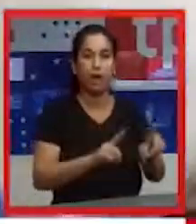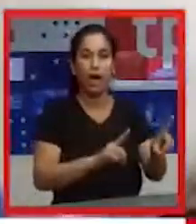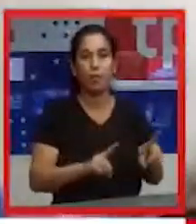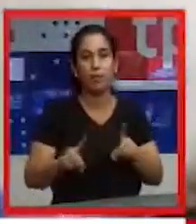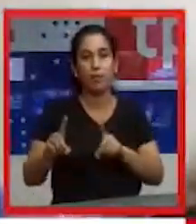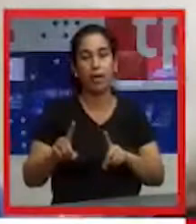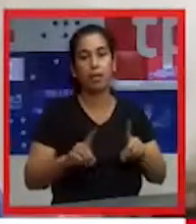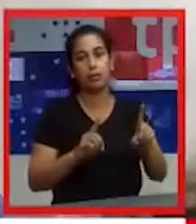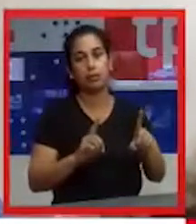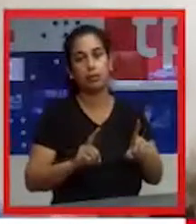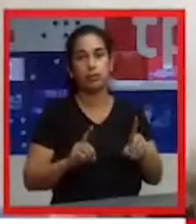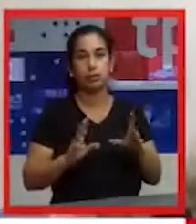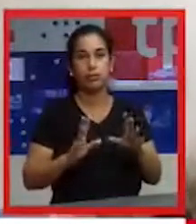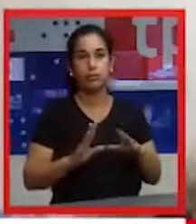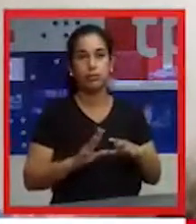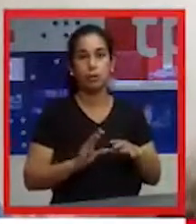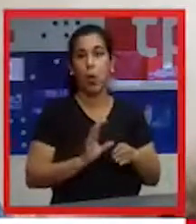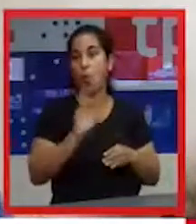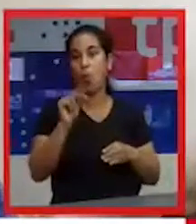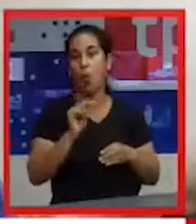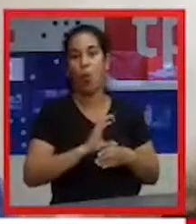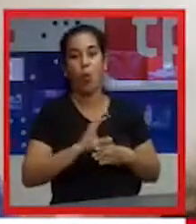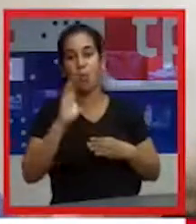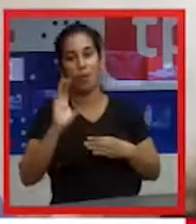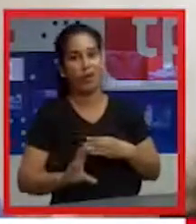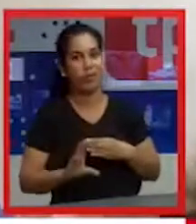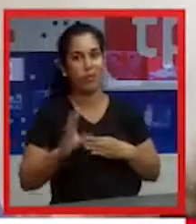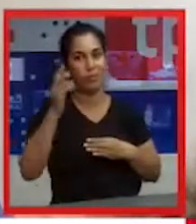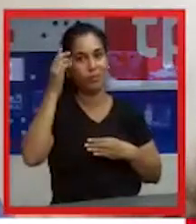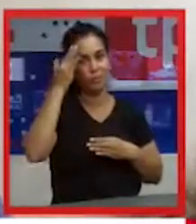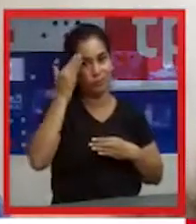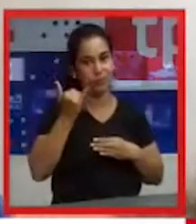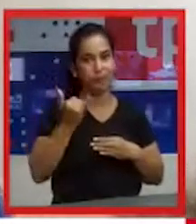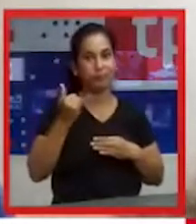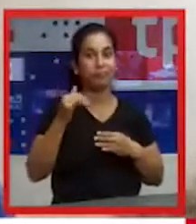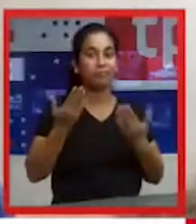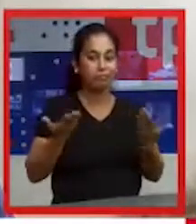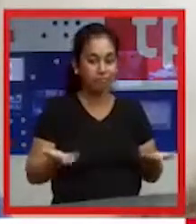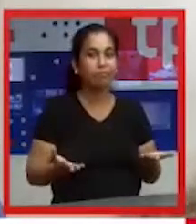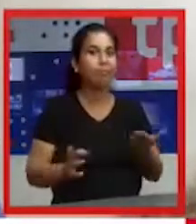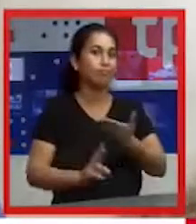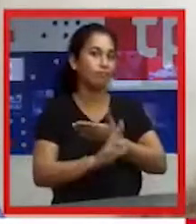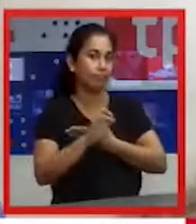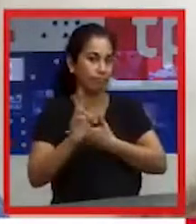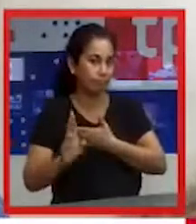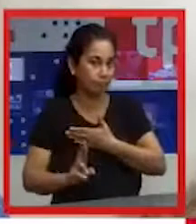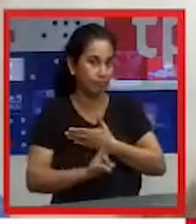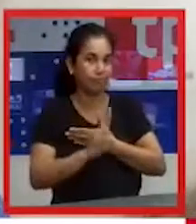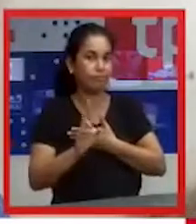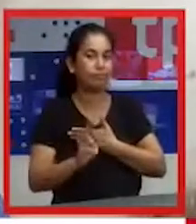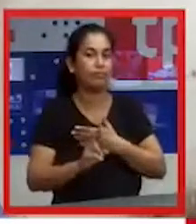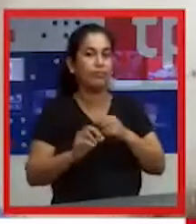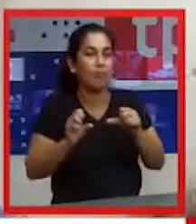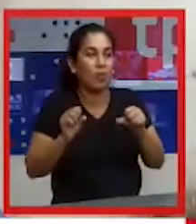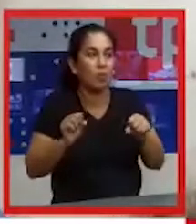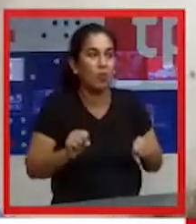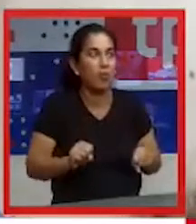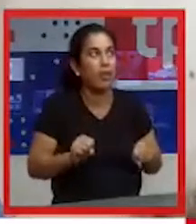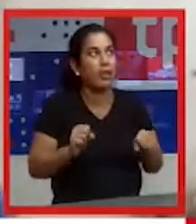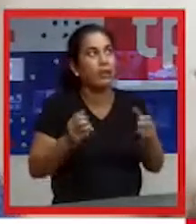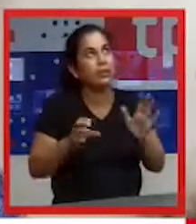pudiera decir así, no del completo porque todavía estamos en riesgo, ¿no? Pudieran tomar